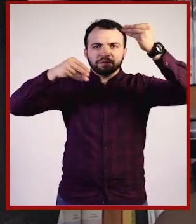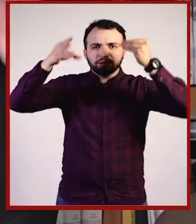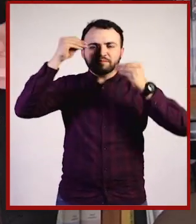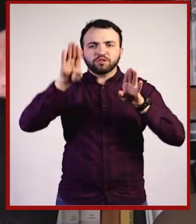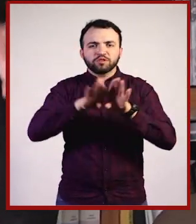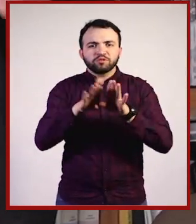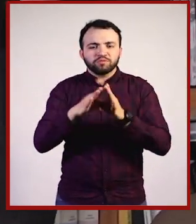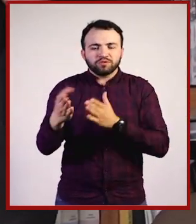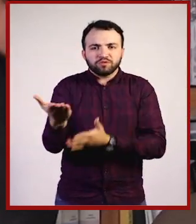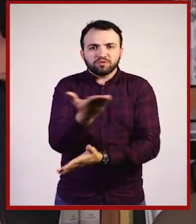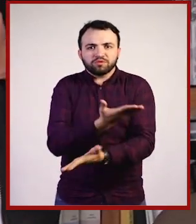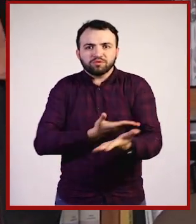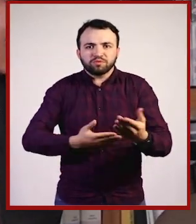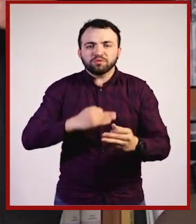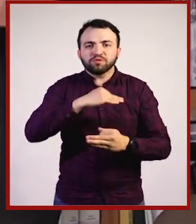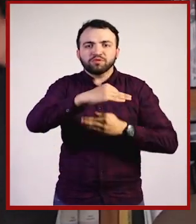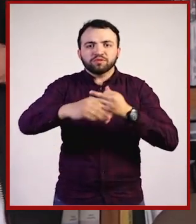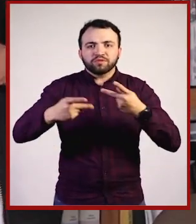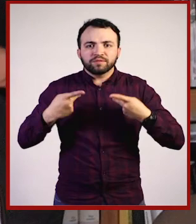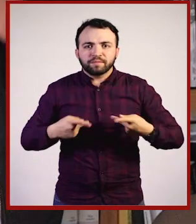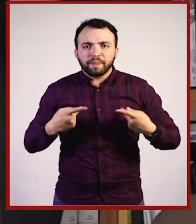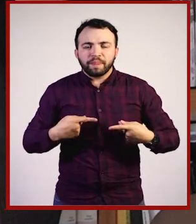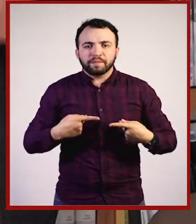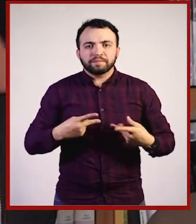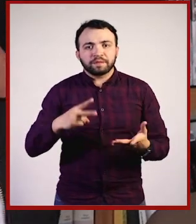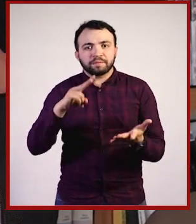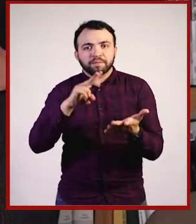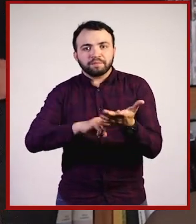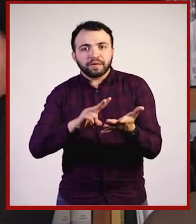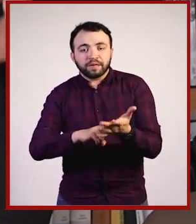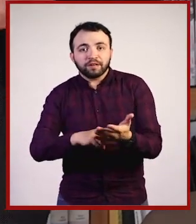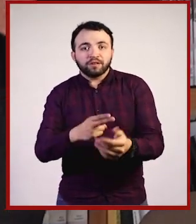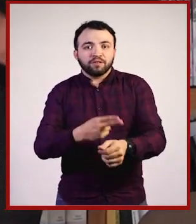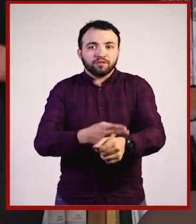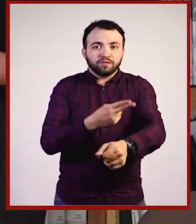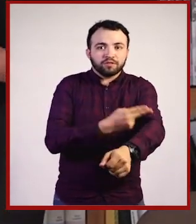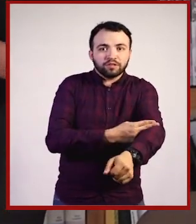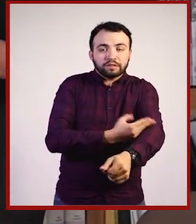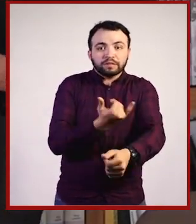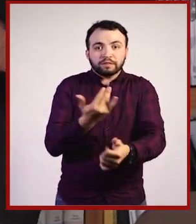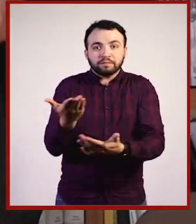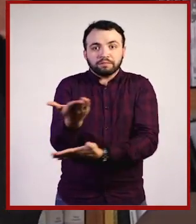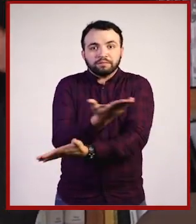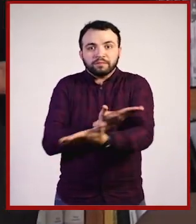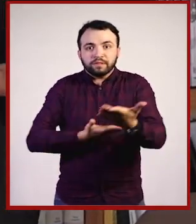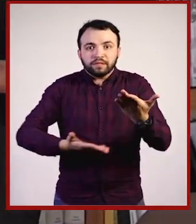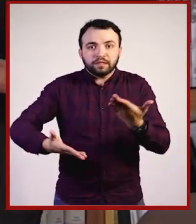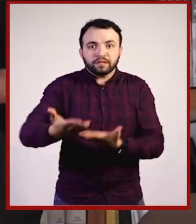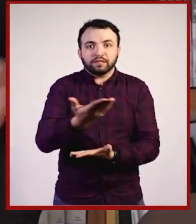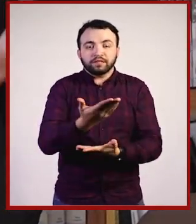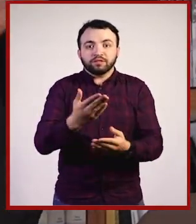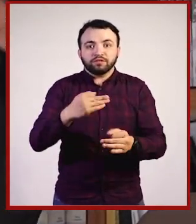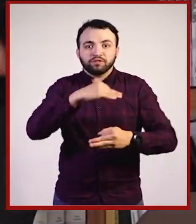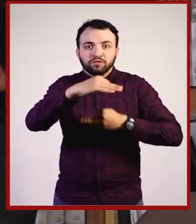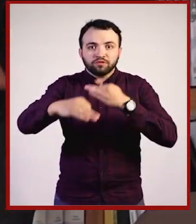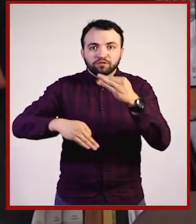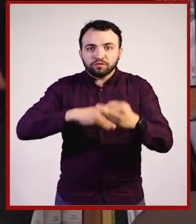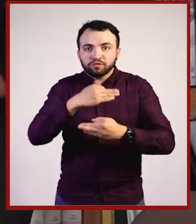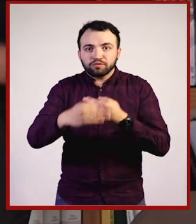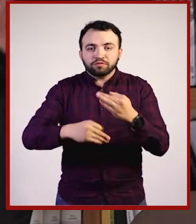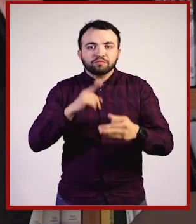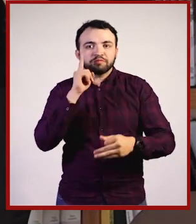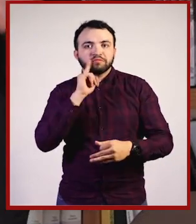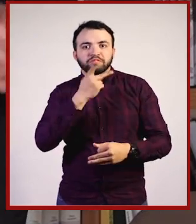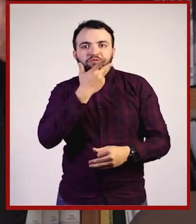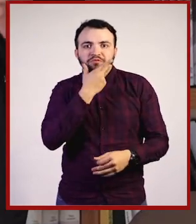con base en la legalidad y valores como la honestidad, la participación, el compromiso, el trabajo.